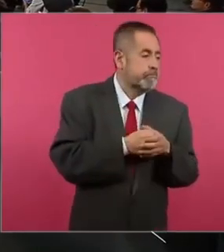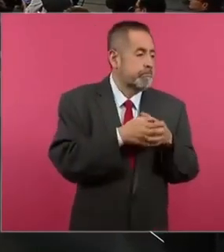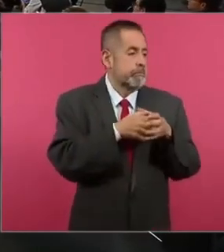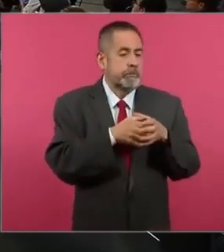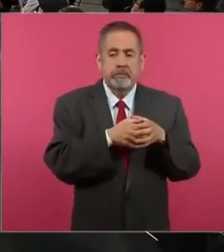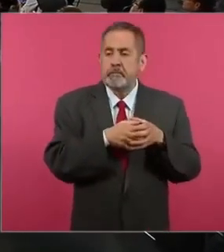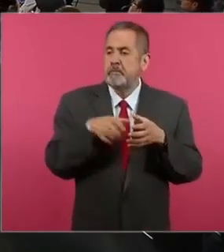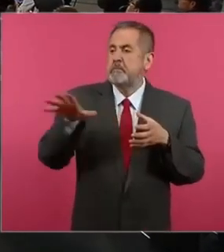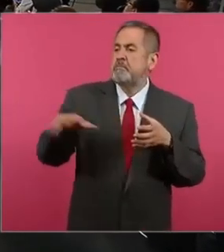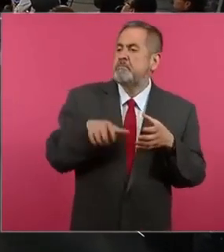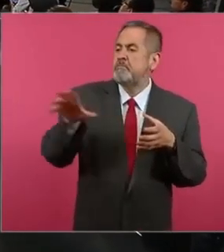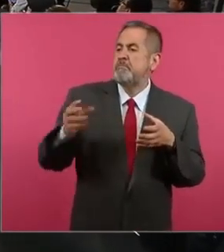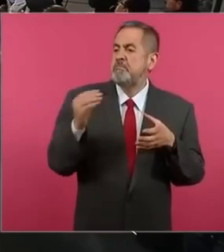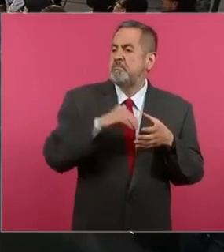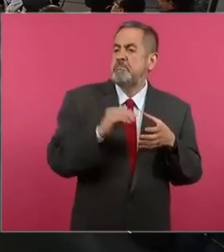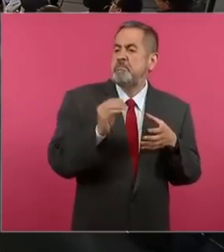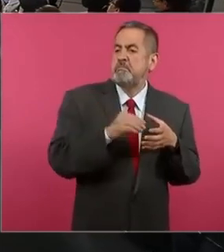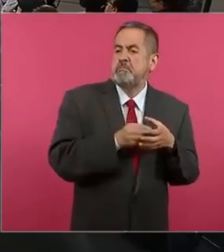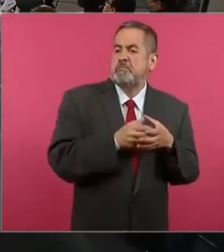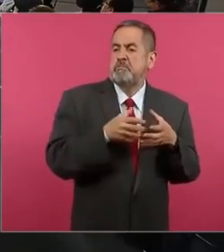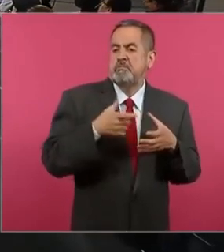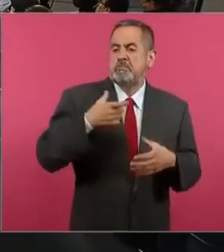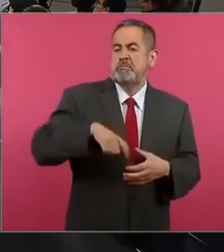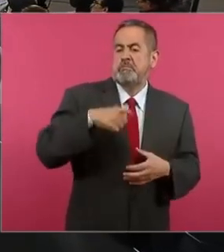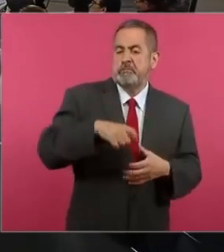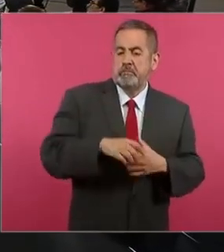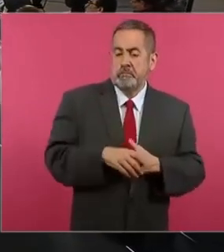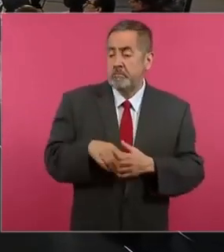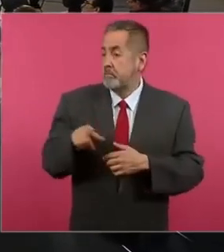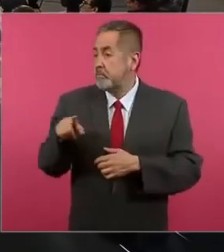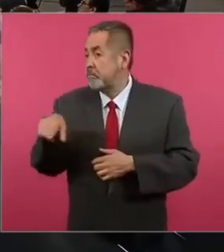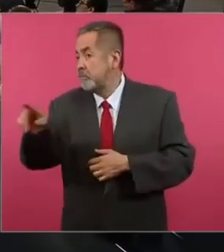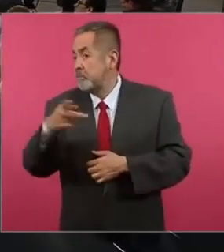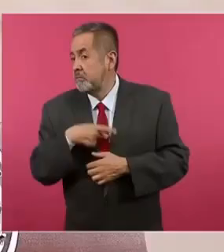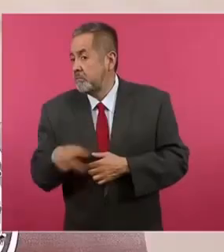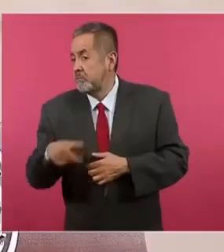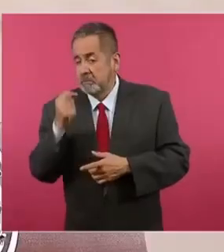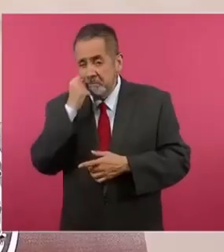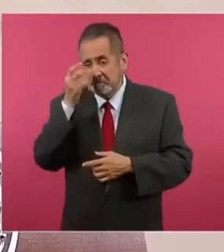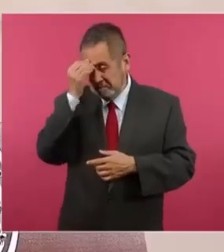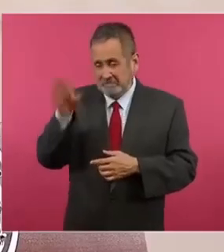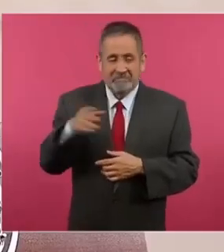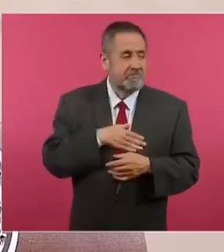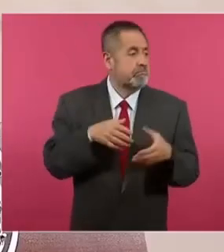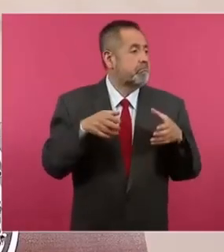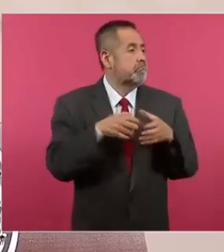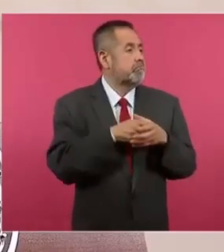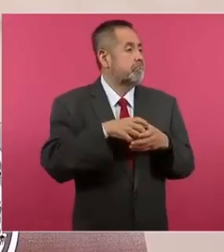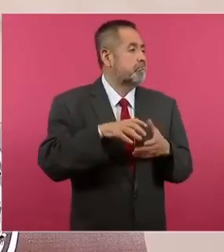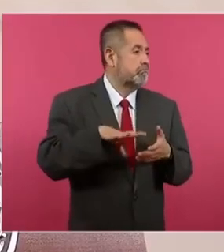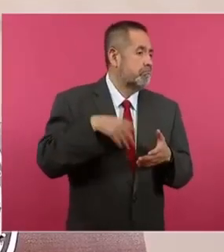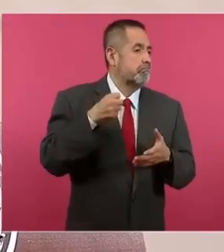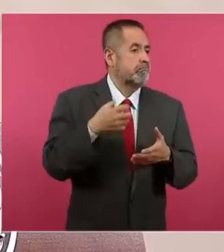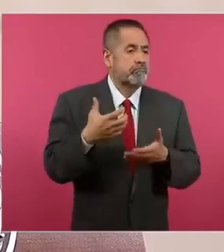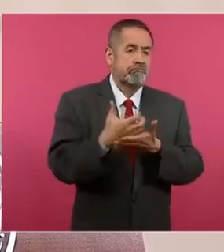riqueza mala vida, aunque se empobrezca el pueblo. Entonces, ya